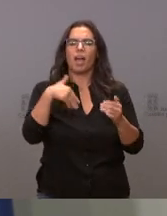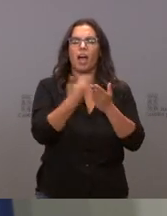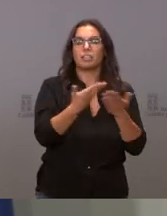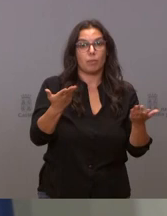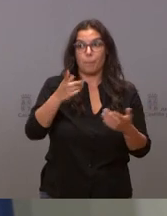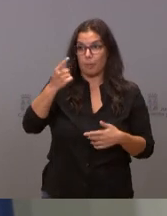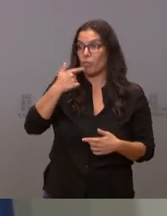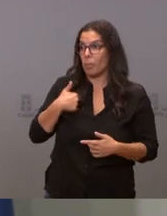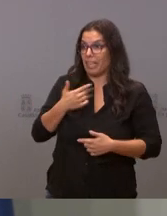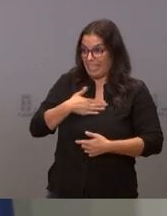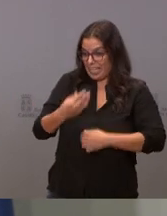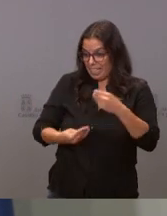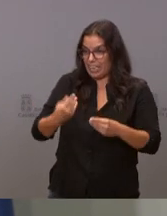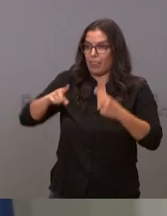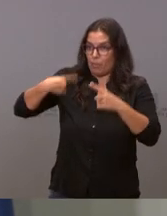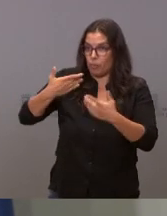ocurra